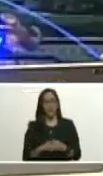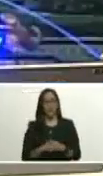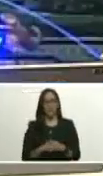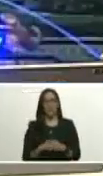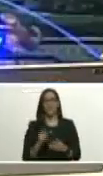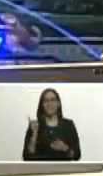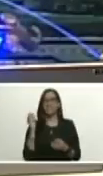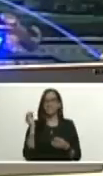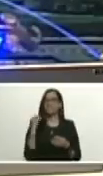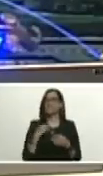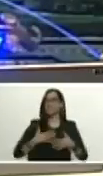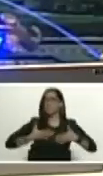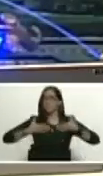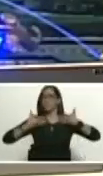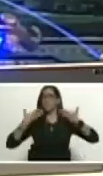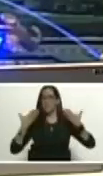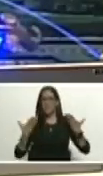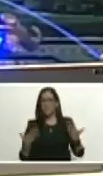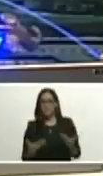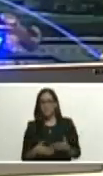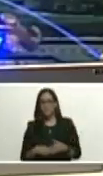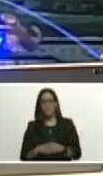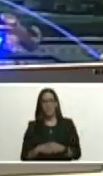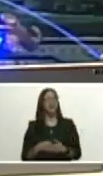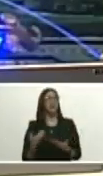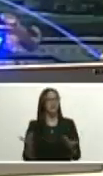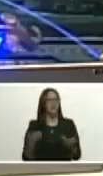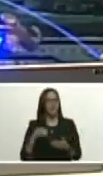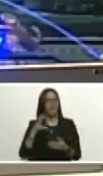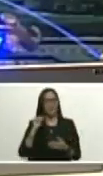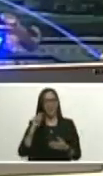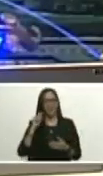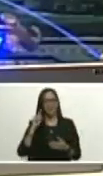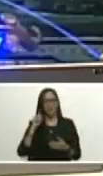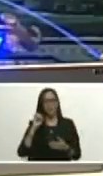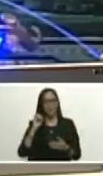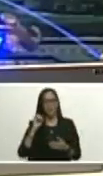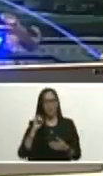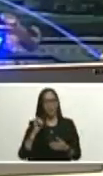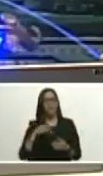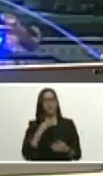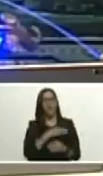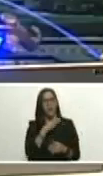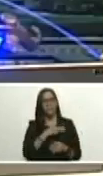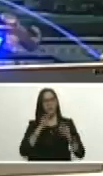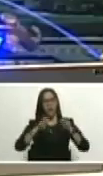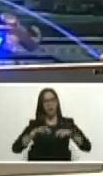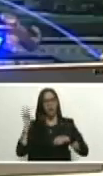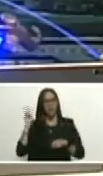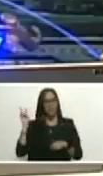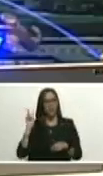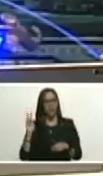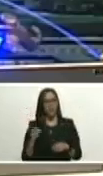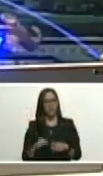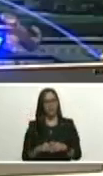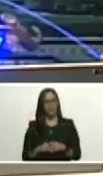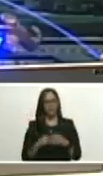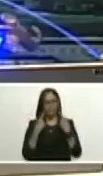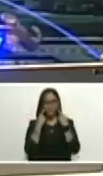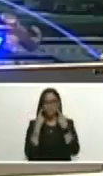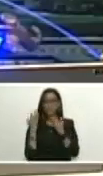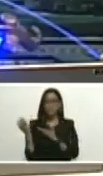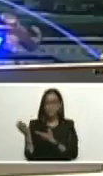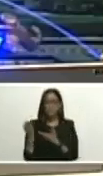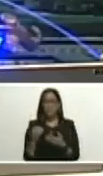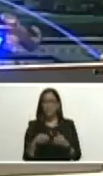mete también su inspiración a Castro Soteldo cómo va la gran misión agro Venezuela a la vista de